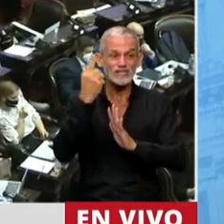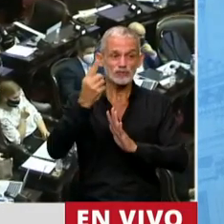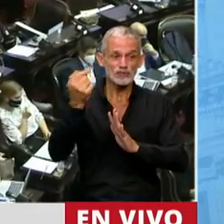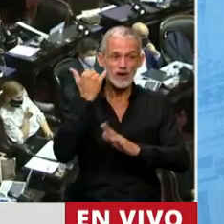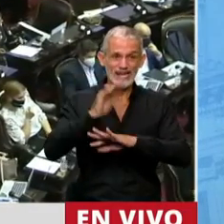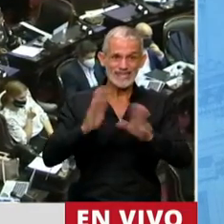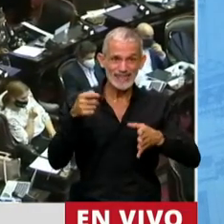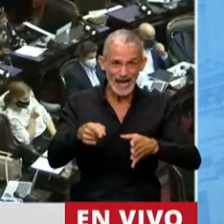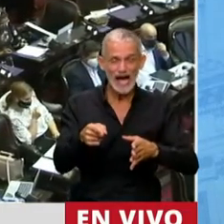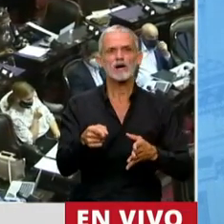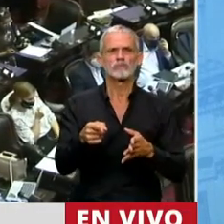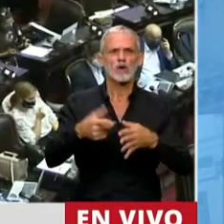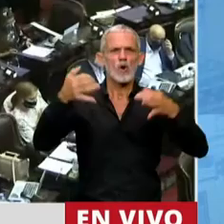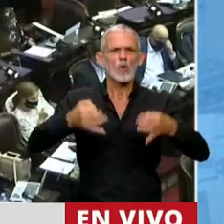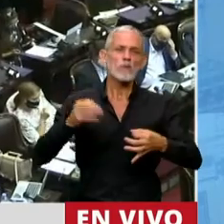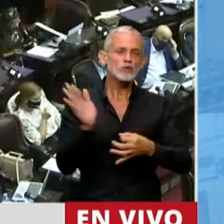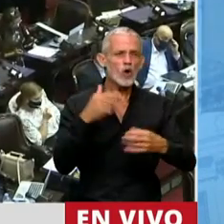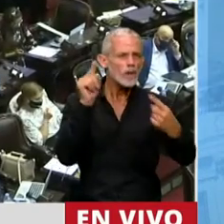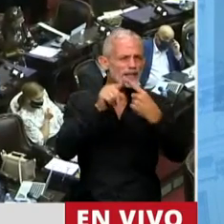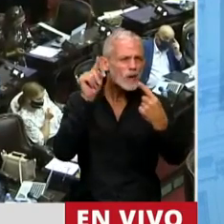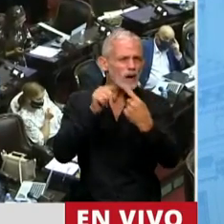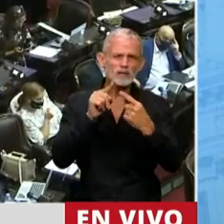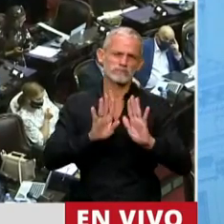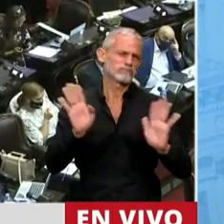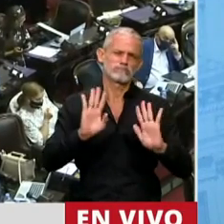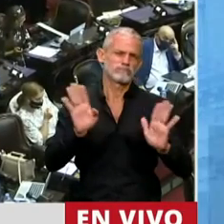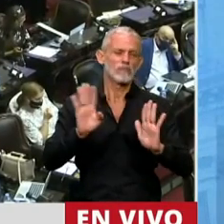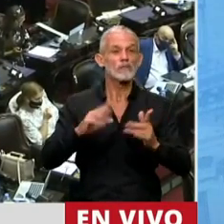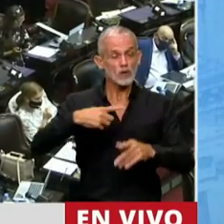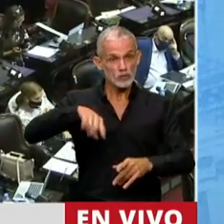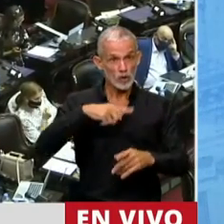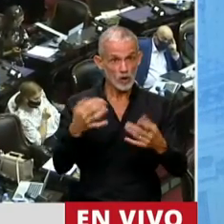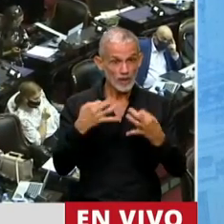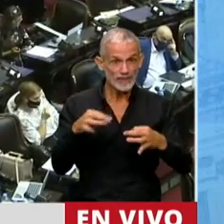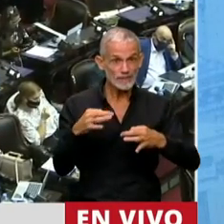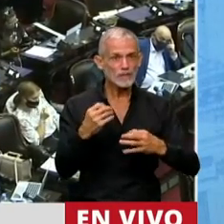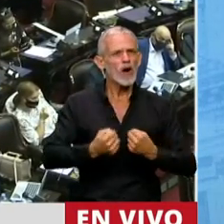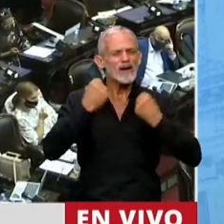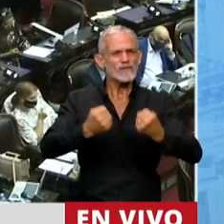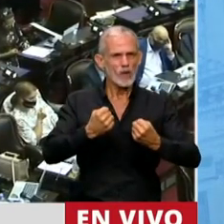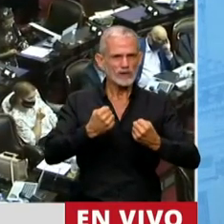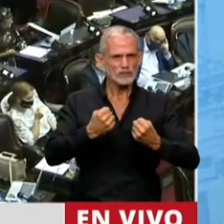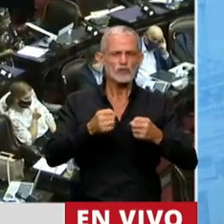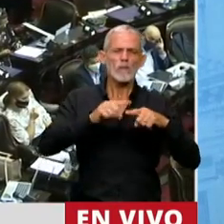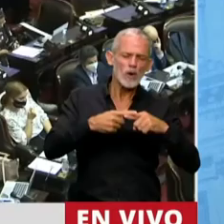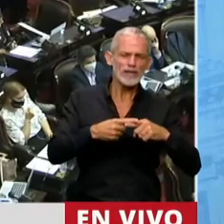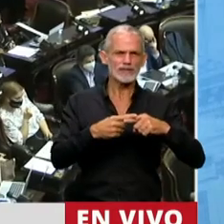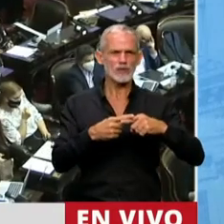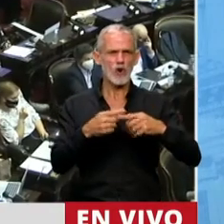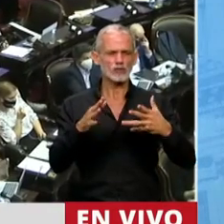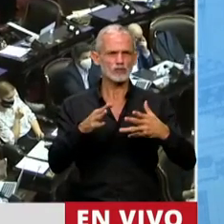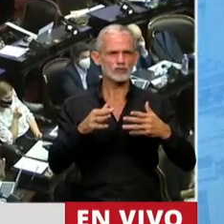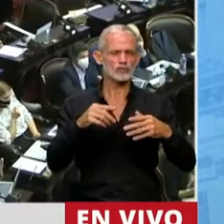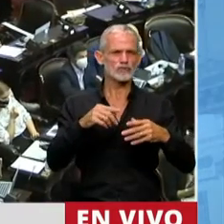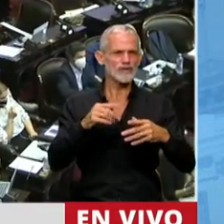no alcanza para cumplir con todos estos objetivos, pero creo que tenemos que hacer por eso todos los esfuerzos políticos, los